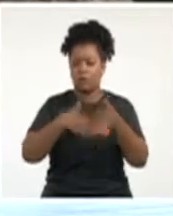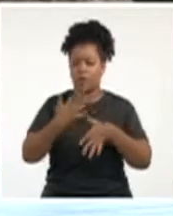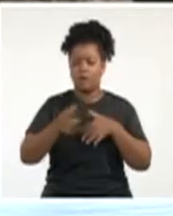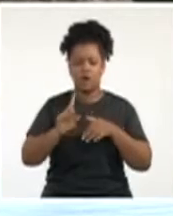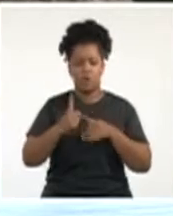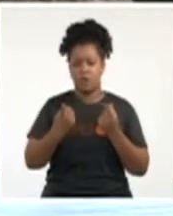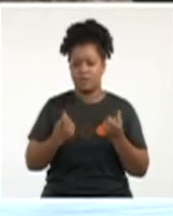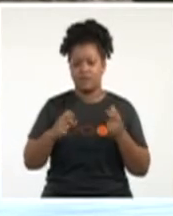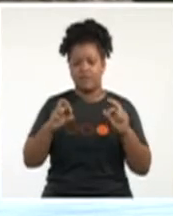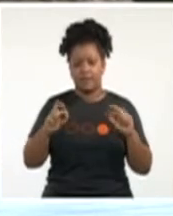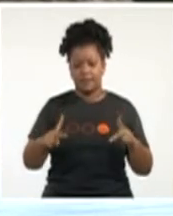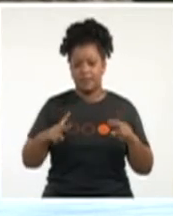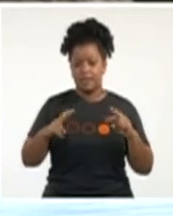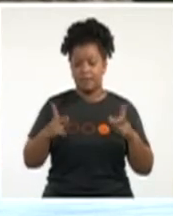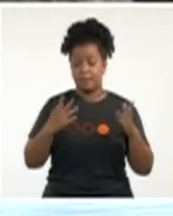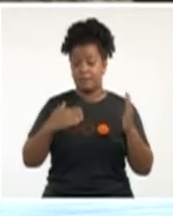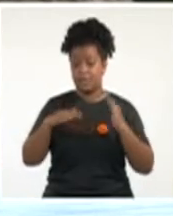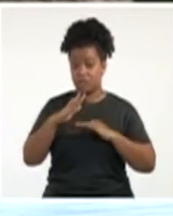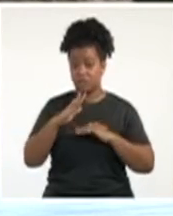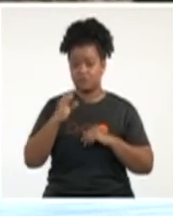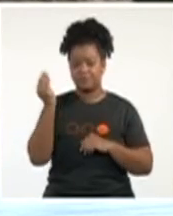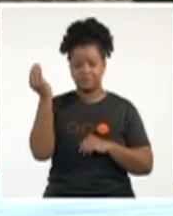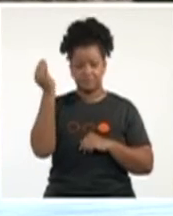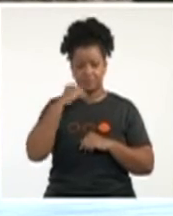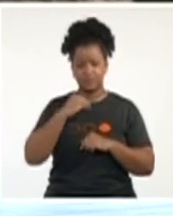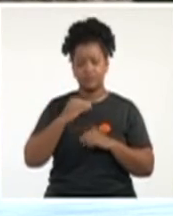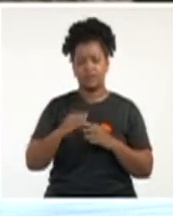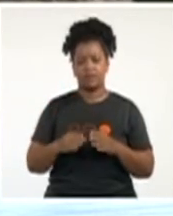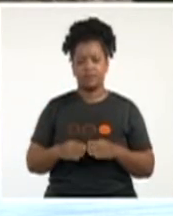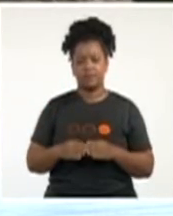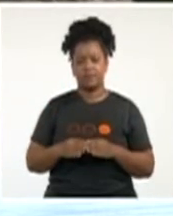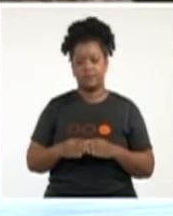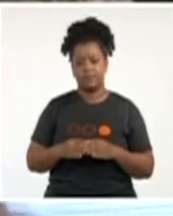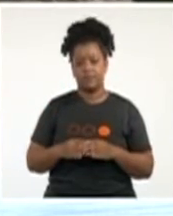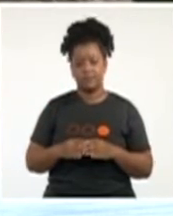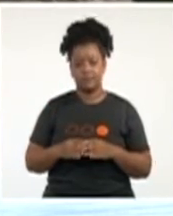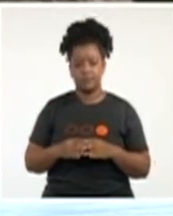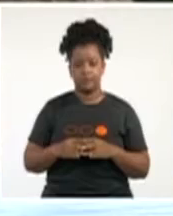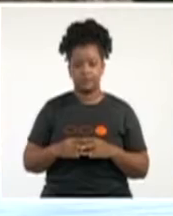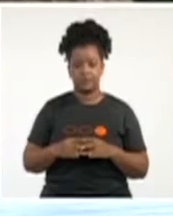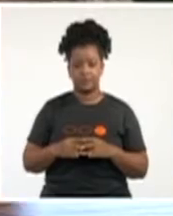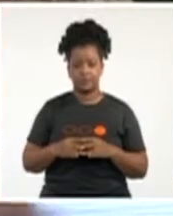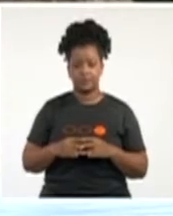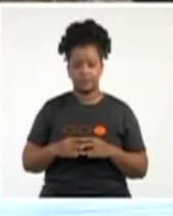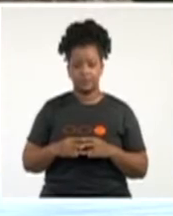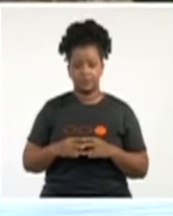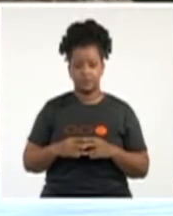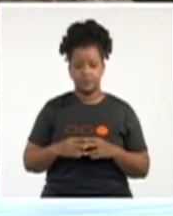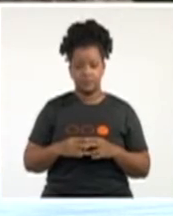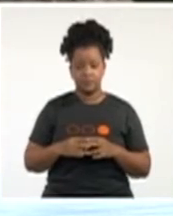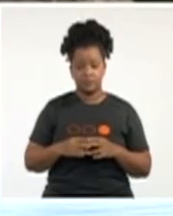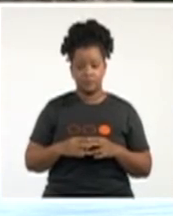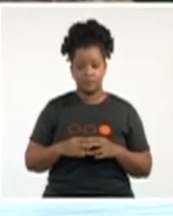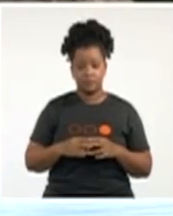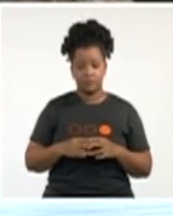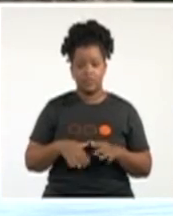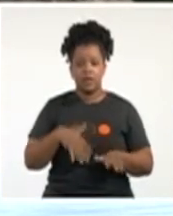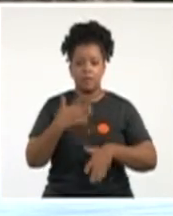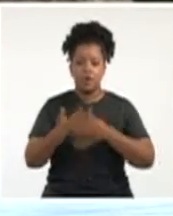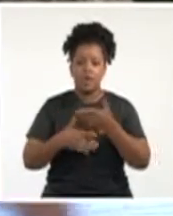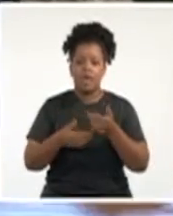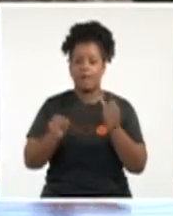que el propio ministro de Salud ha expresado en temas de insuficiencias organizativas.